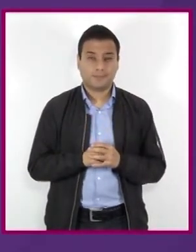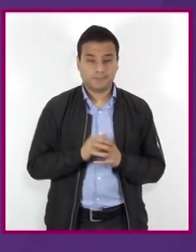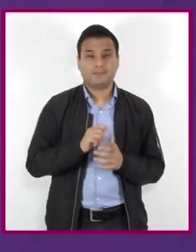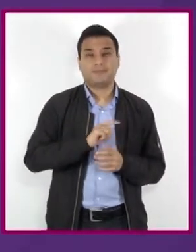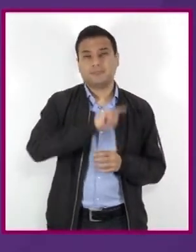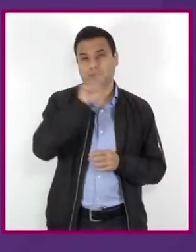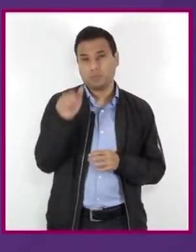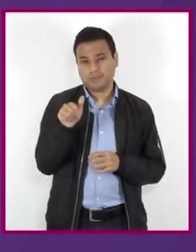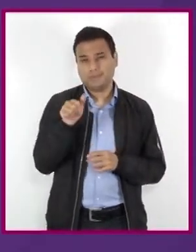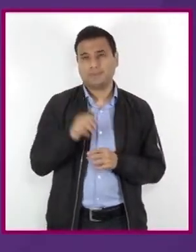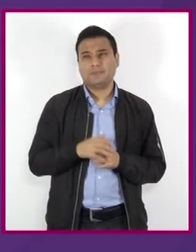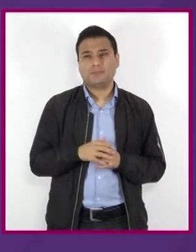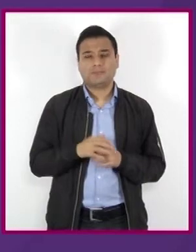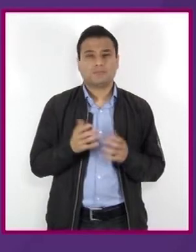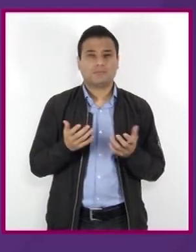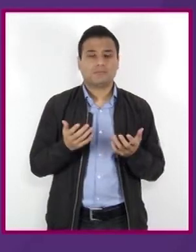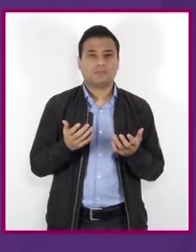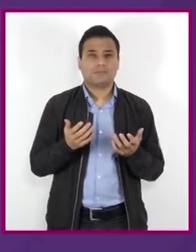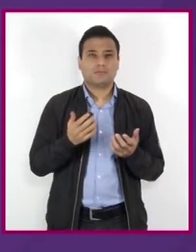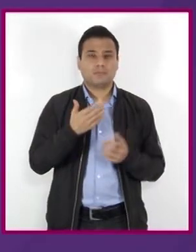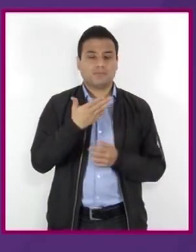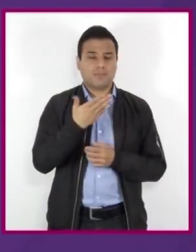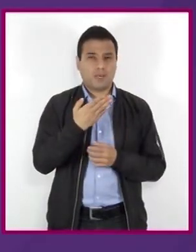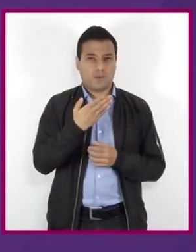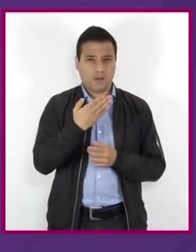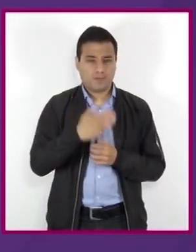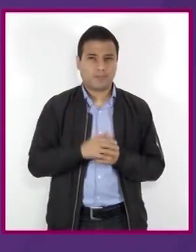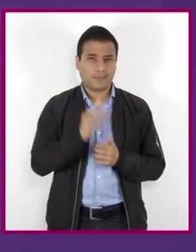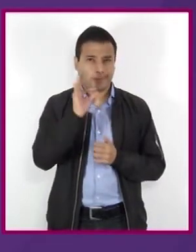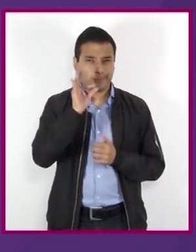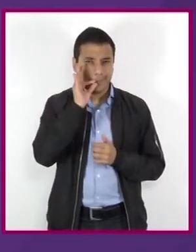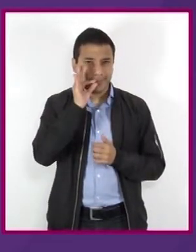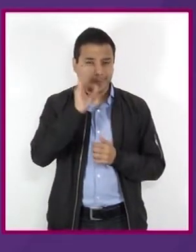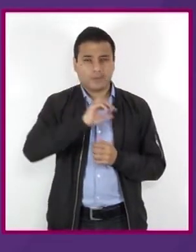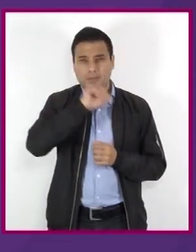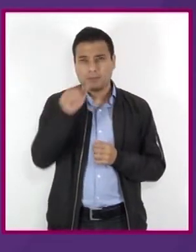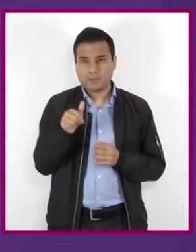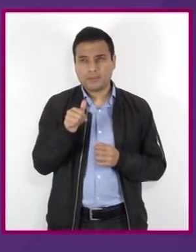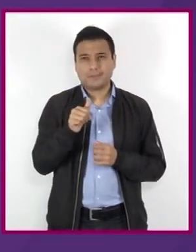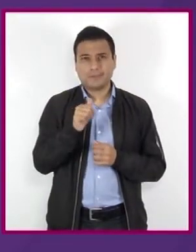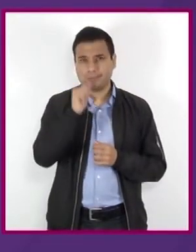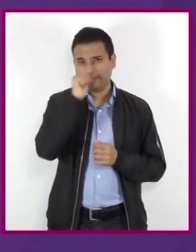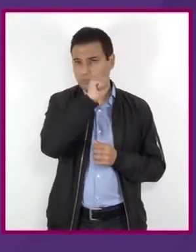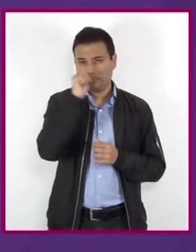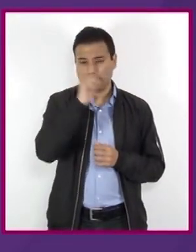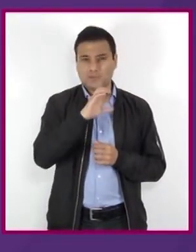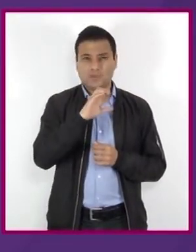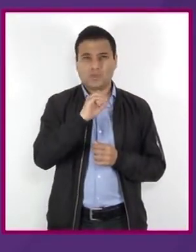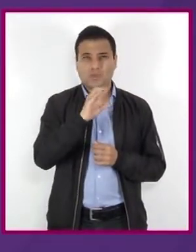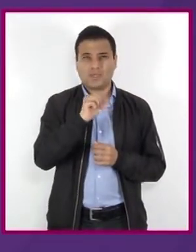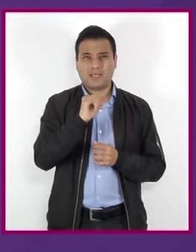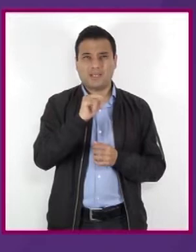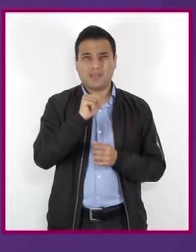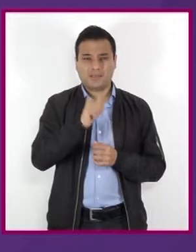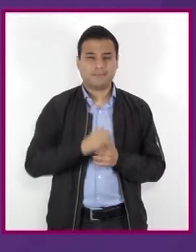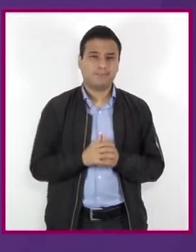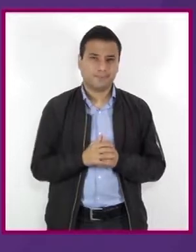Posteriormente se sigue con el consumo de marihuana y de cocaína y sobre todo cocaína en la forma de crack.